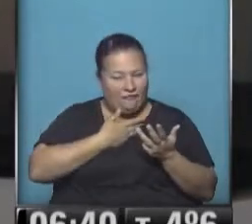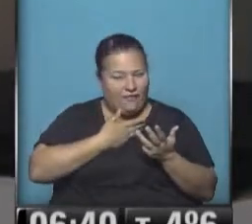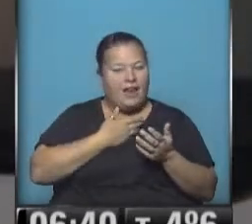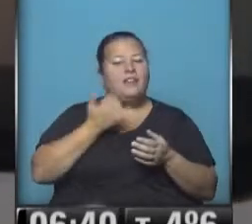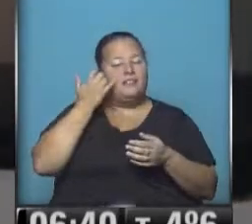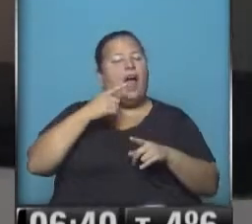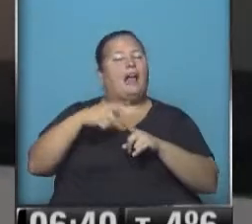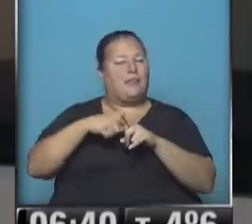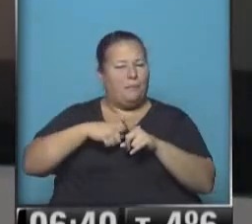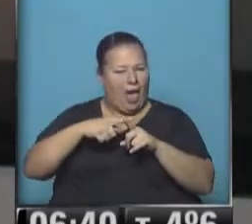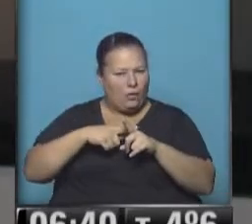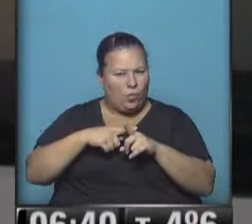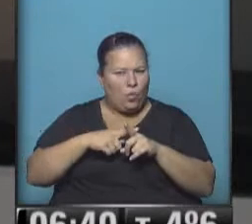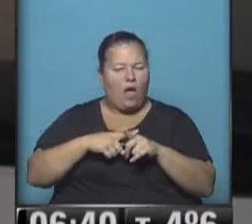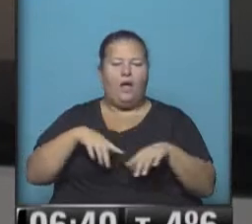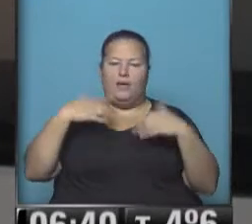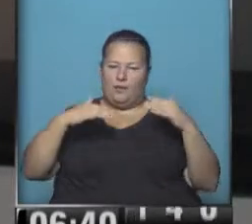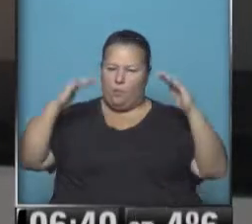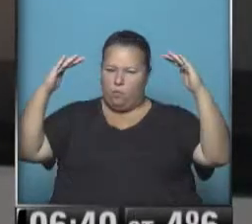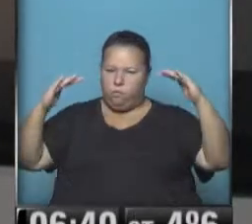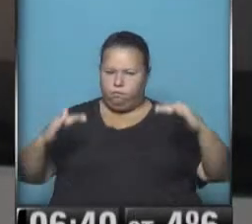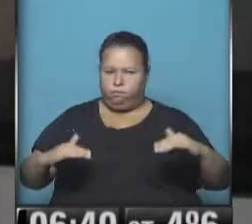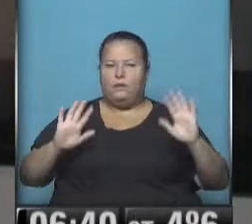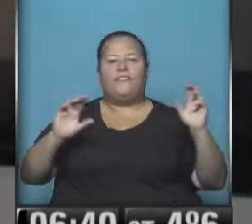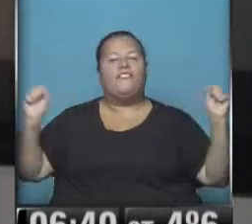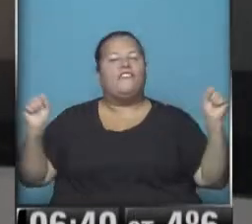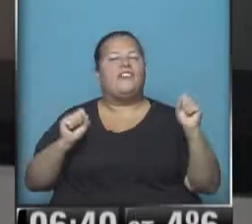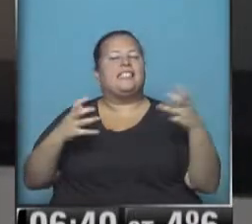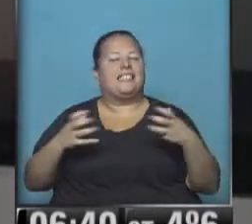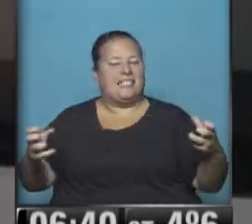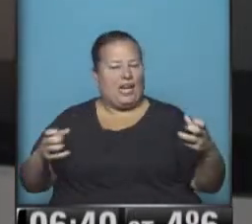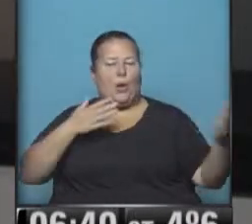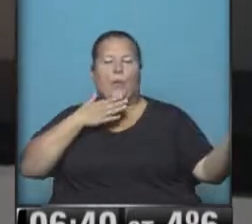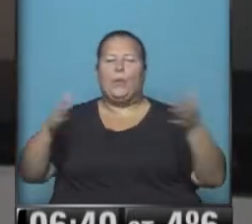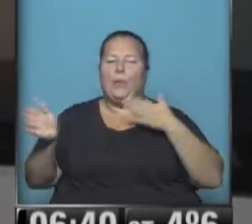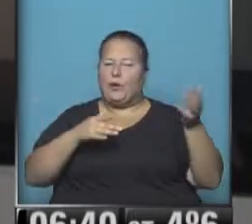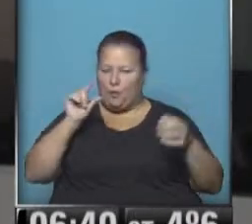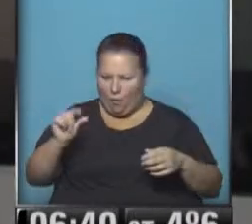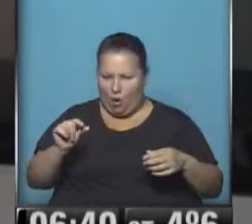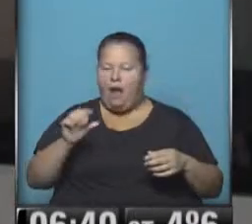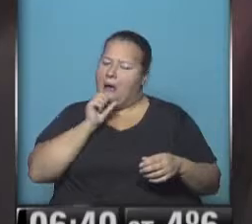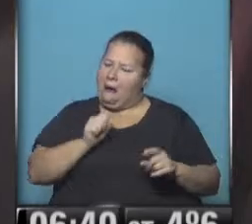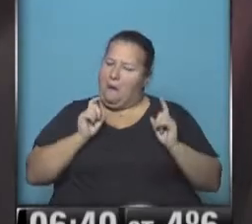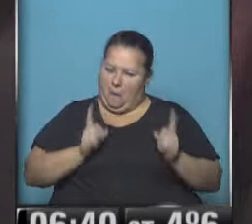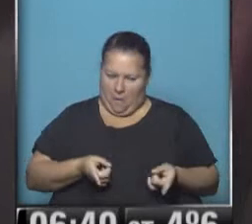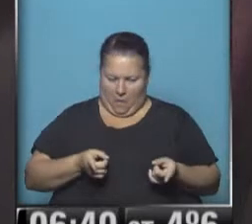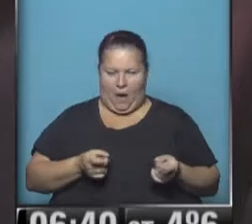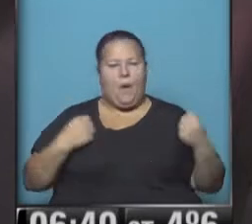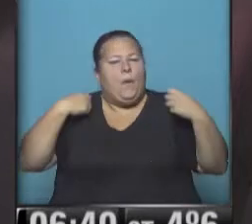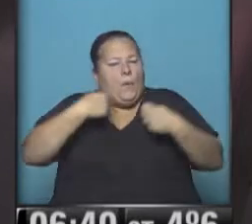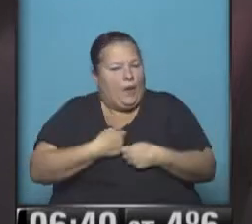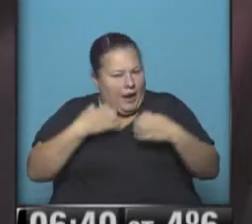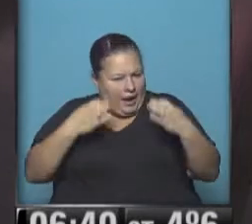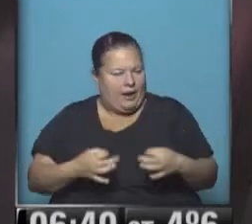registrando temperaturas bien bajas. Pero es frío seco, con poquito viento. Se soporta igual un buen abrigo,